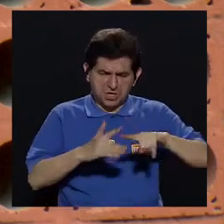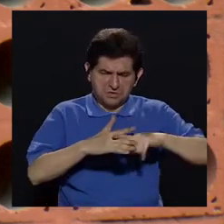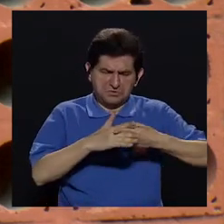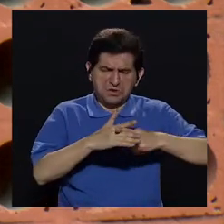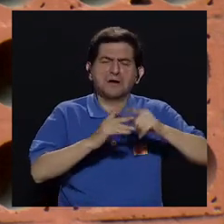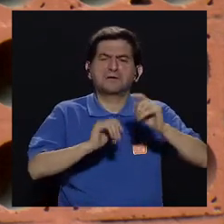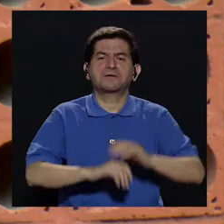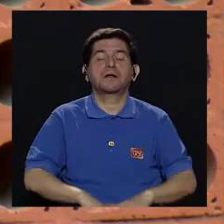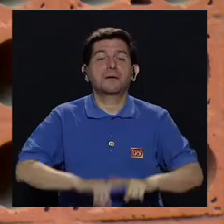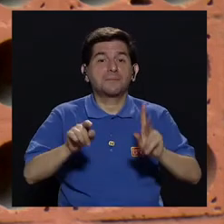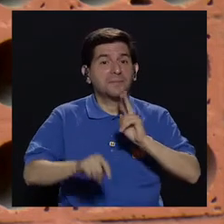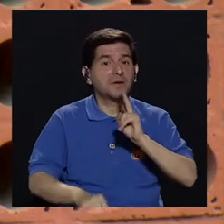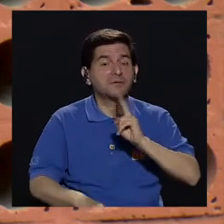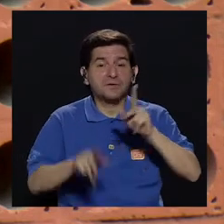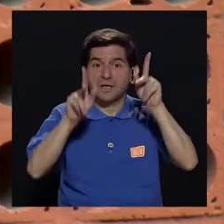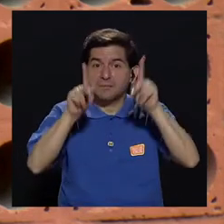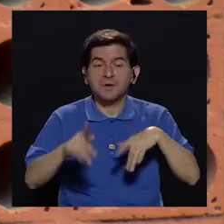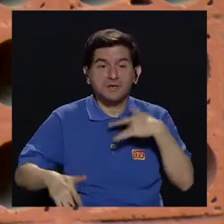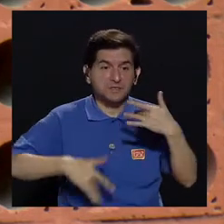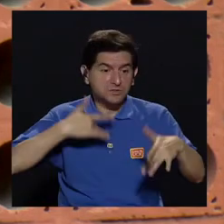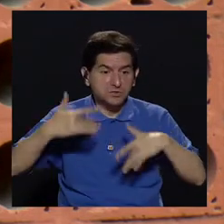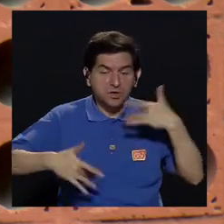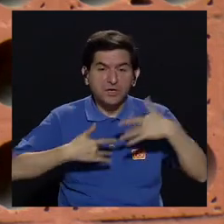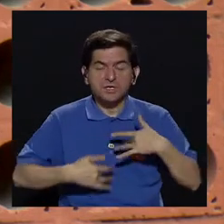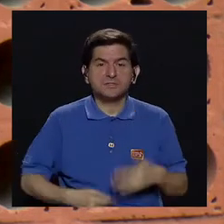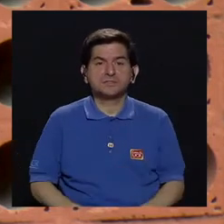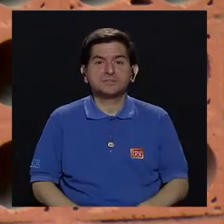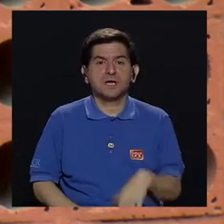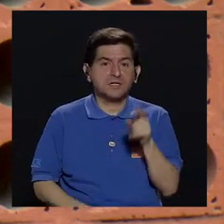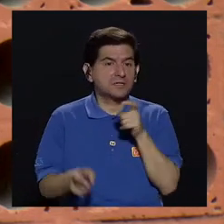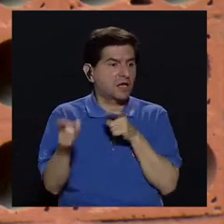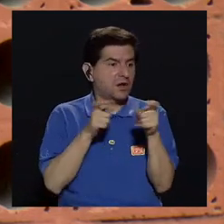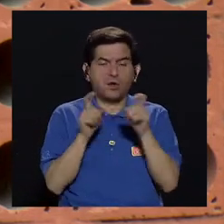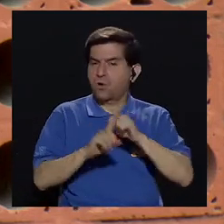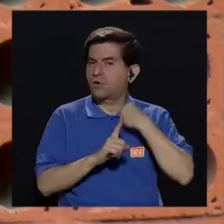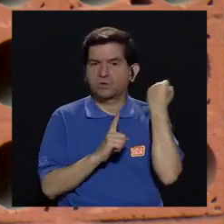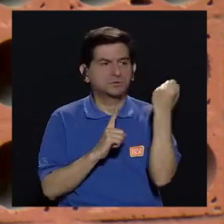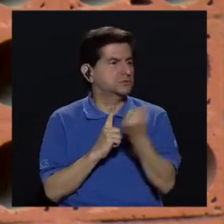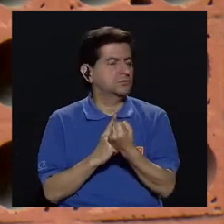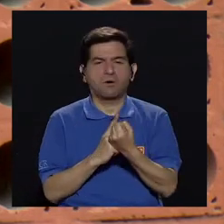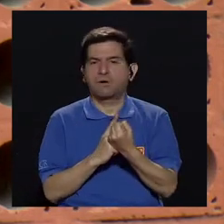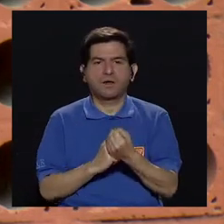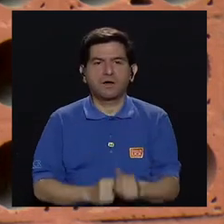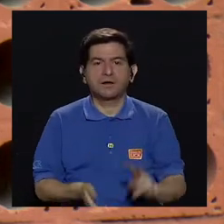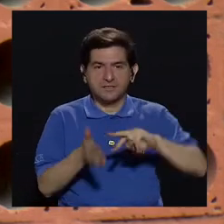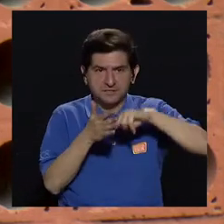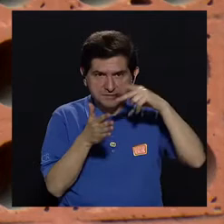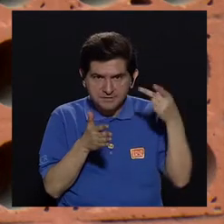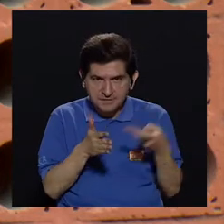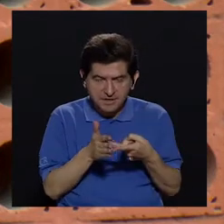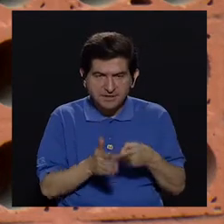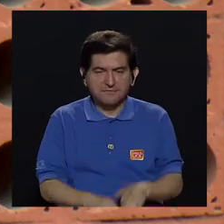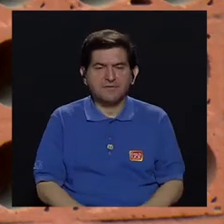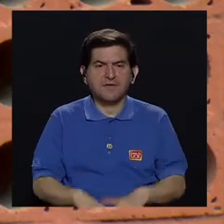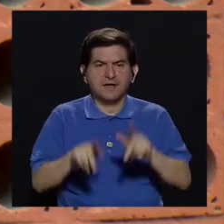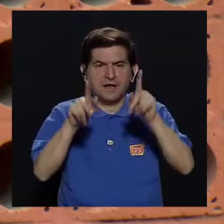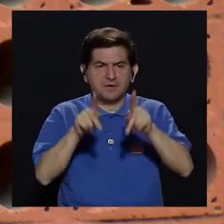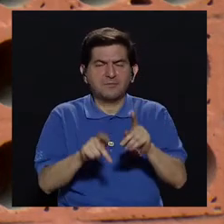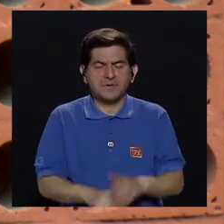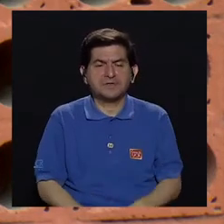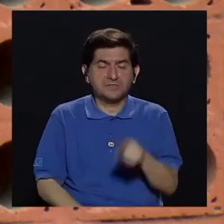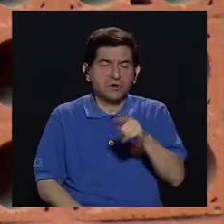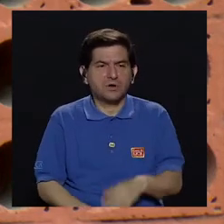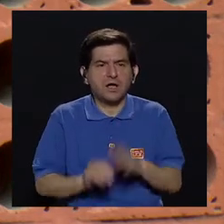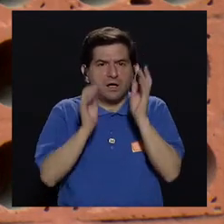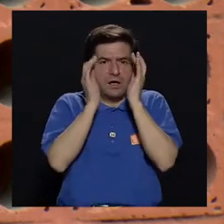tiene las herramientas, pero en realidad la persona siente la pérdida de control de la situación y eso genera que se